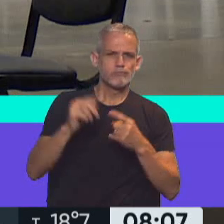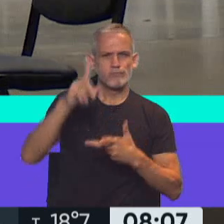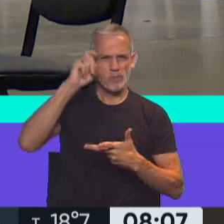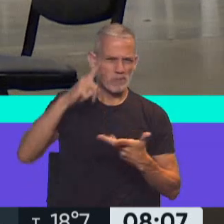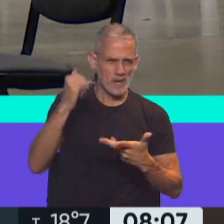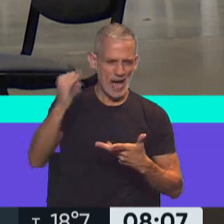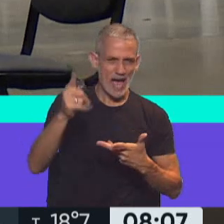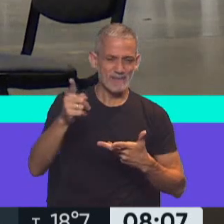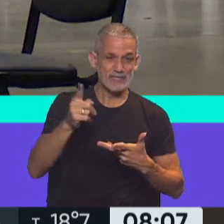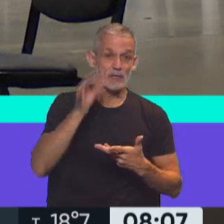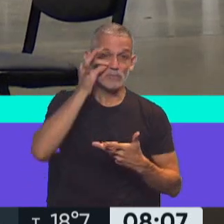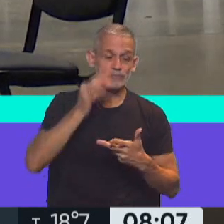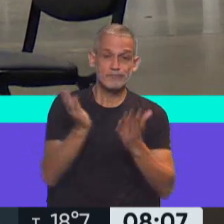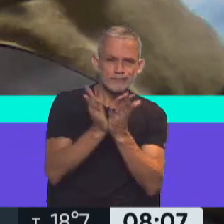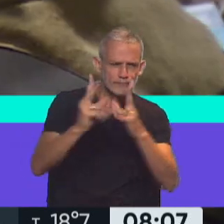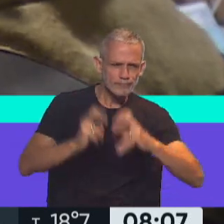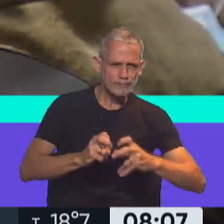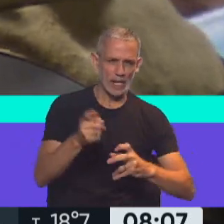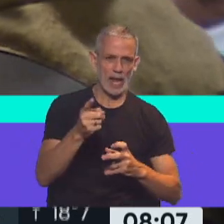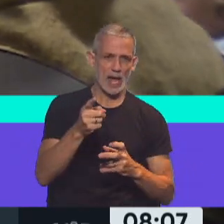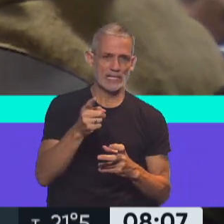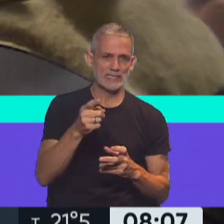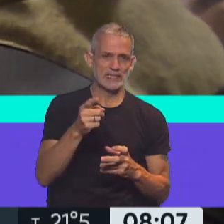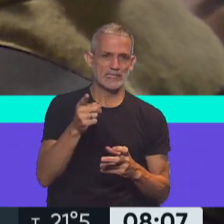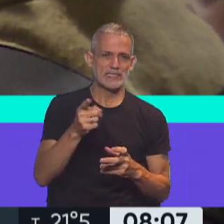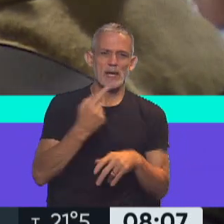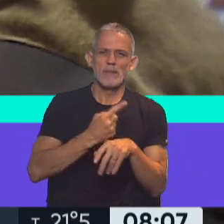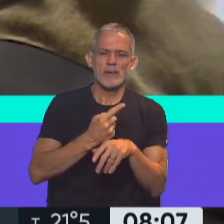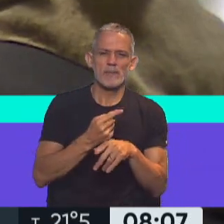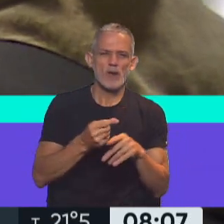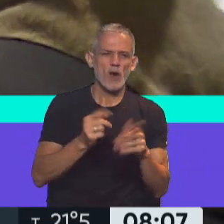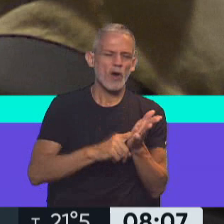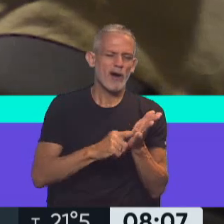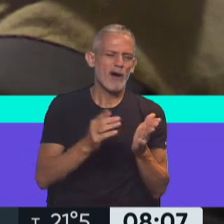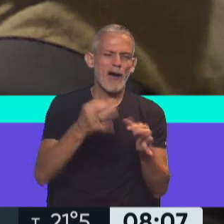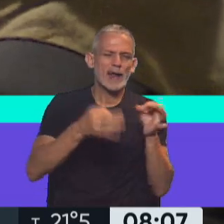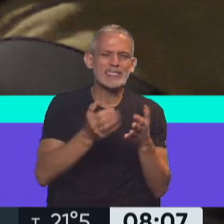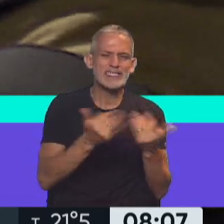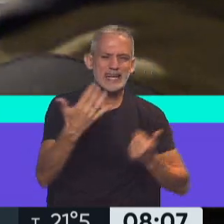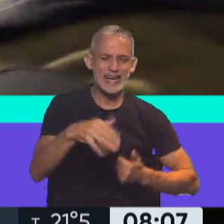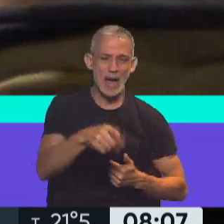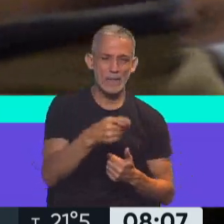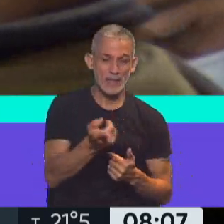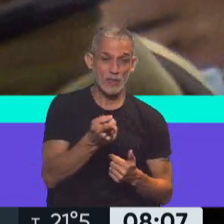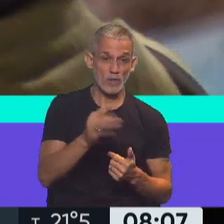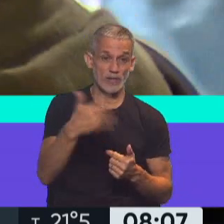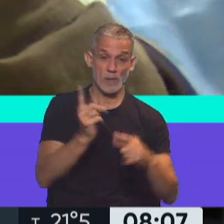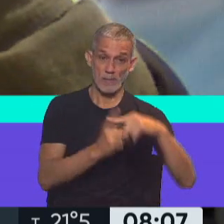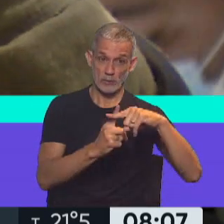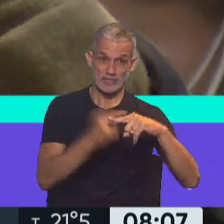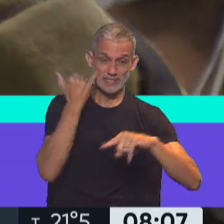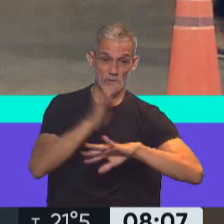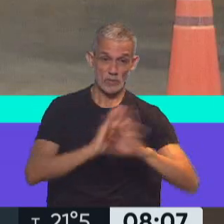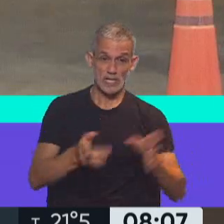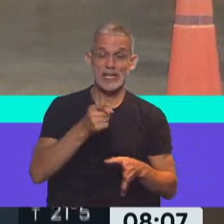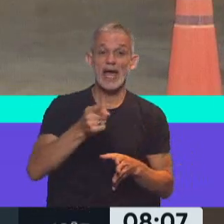y ahí se le realizan los estudios pertinentes. Primero, un test rápido que ya arroja resultados positivos e inmediatamente